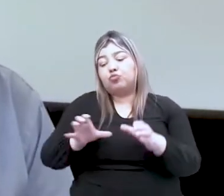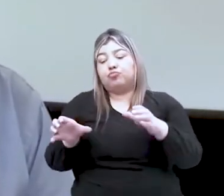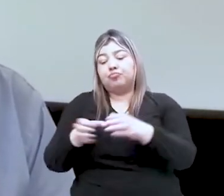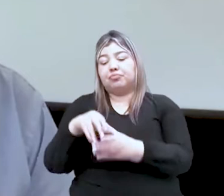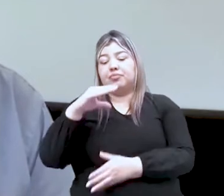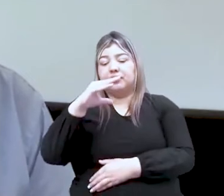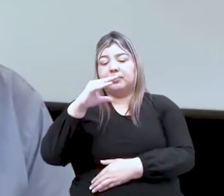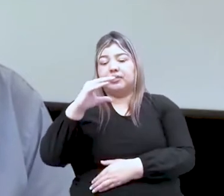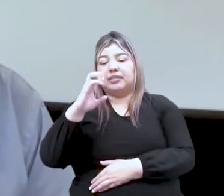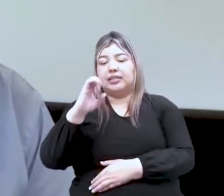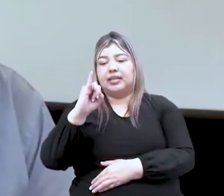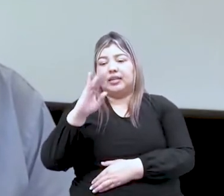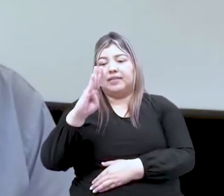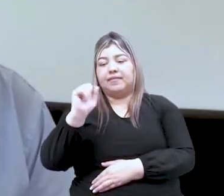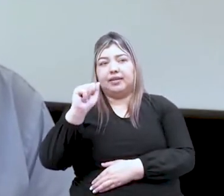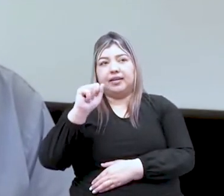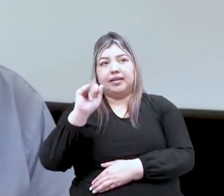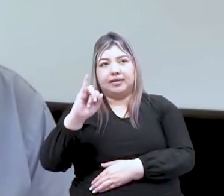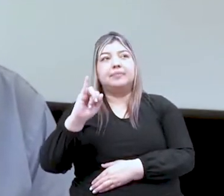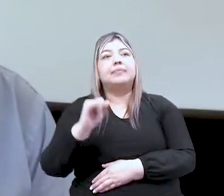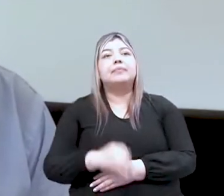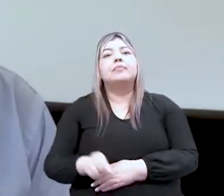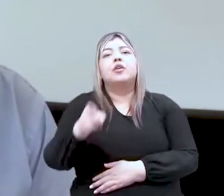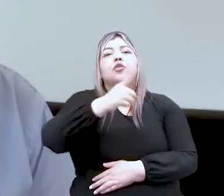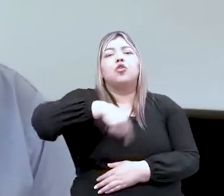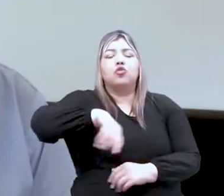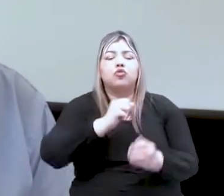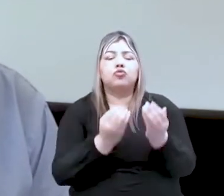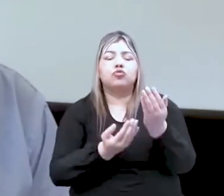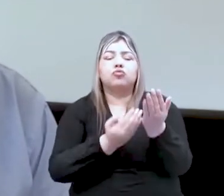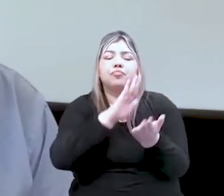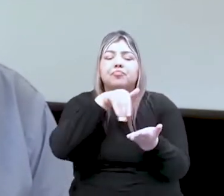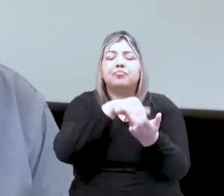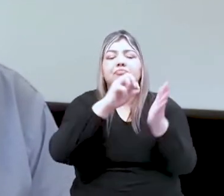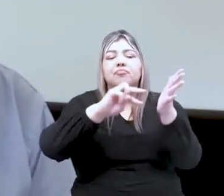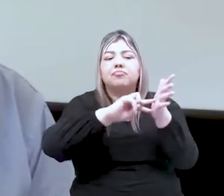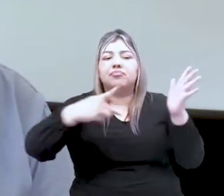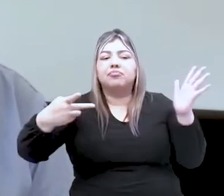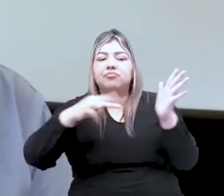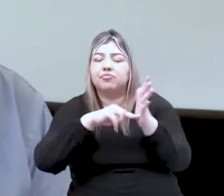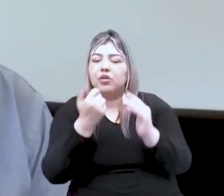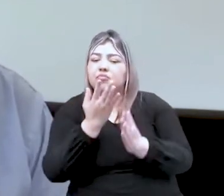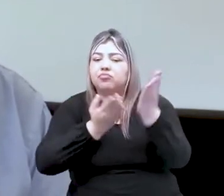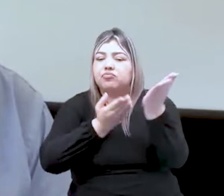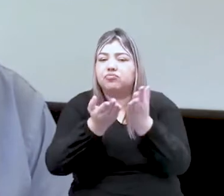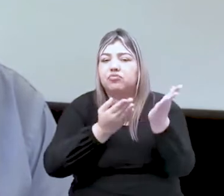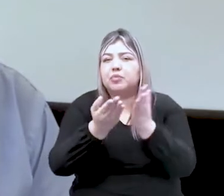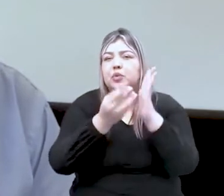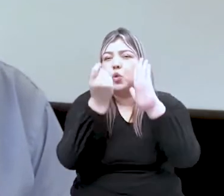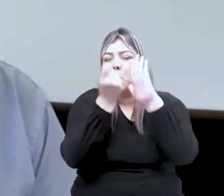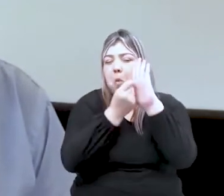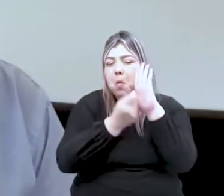agencia de innovación con tecnologías al servicio de las políticas educativas uruguayas,